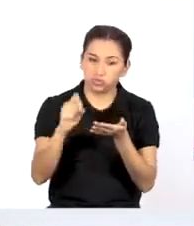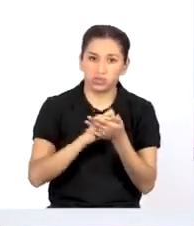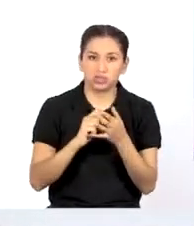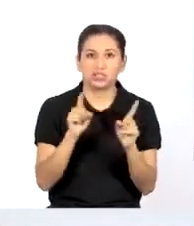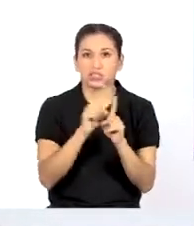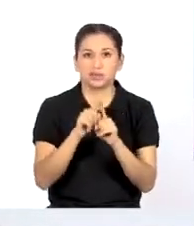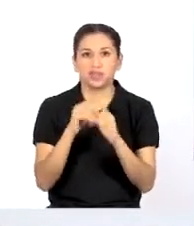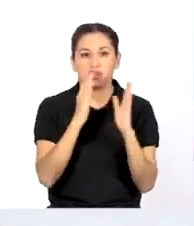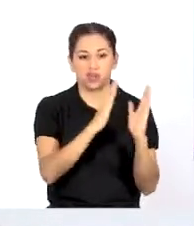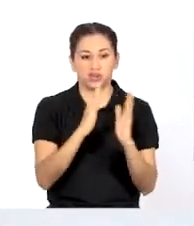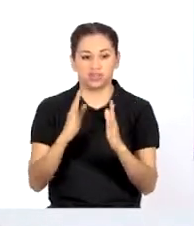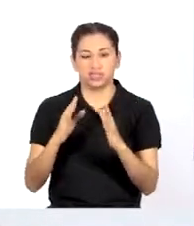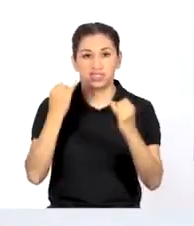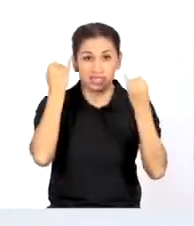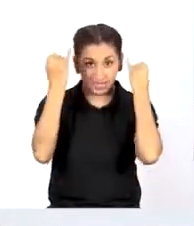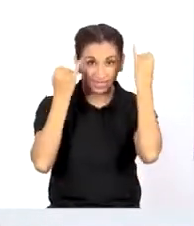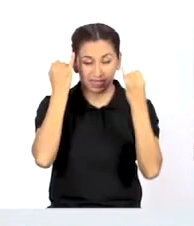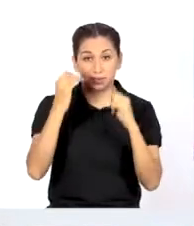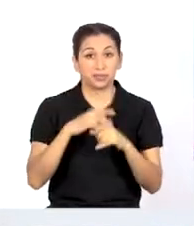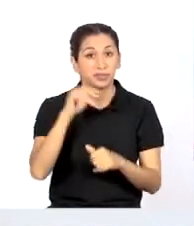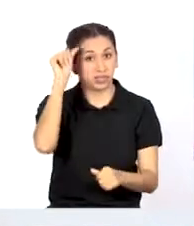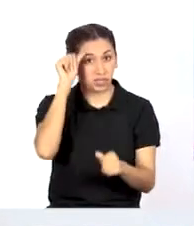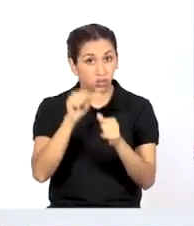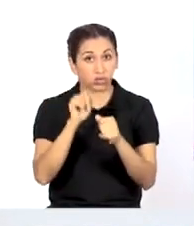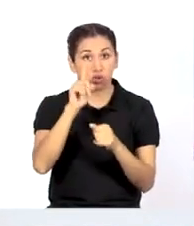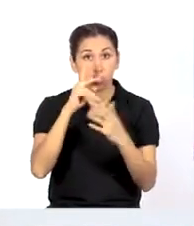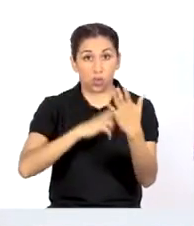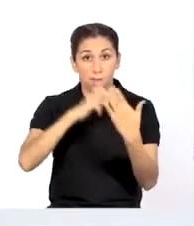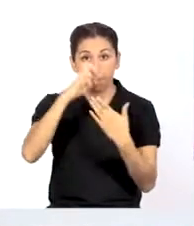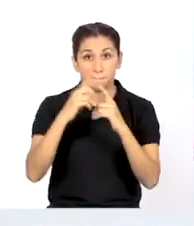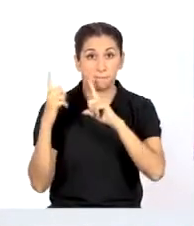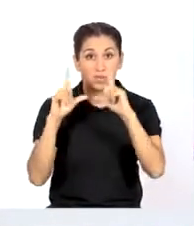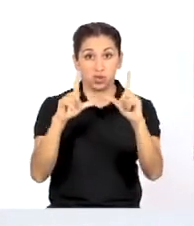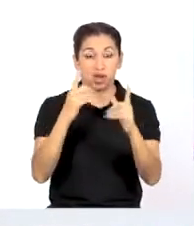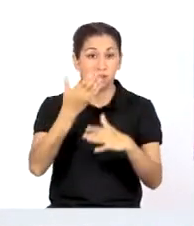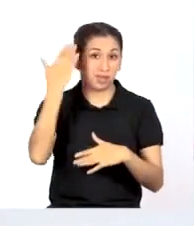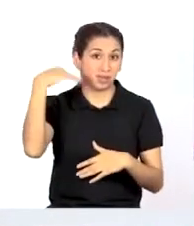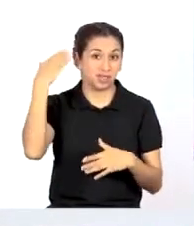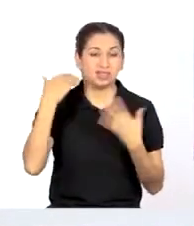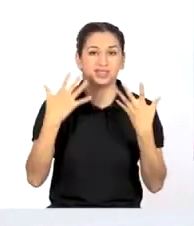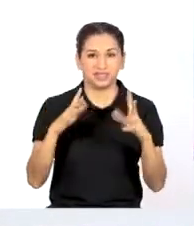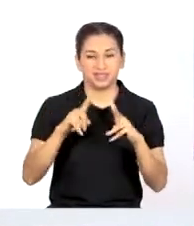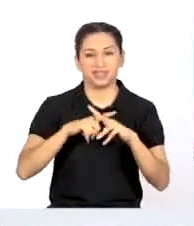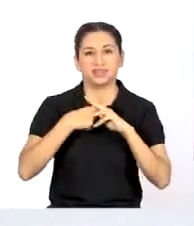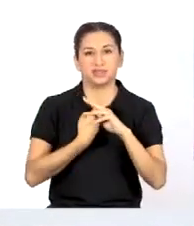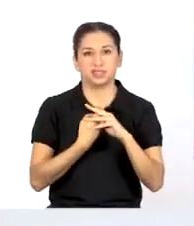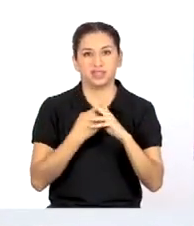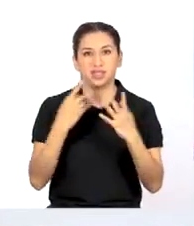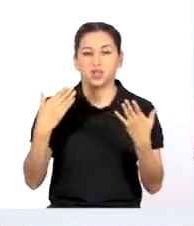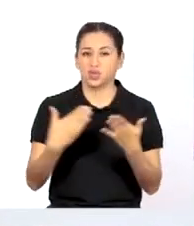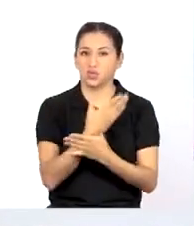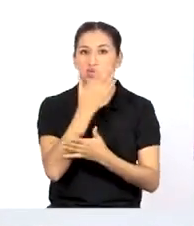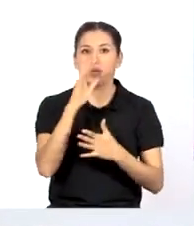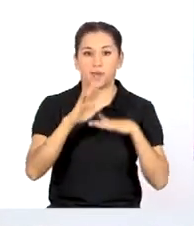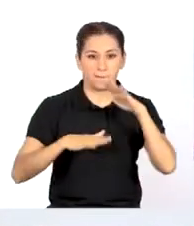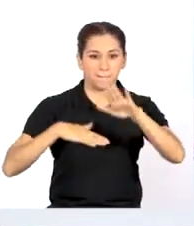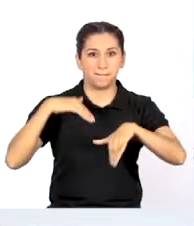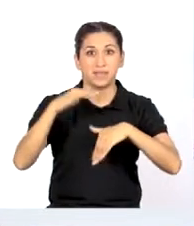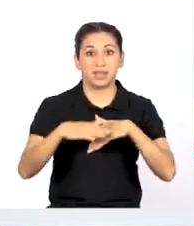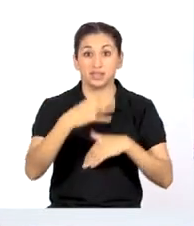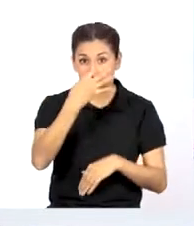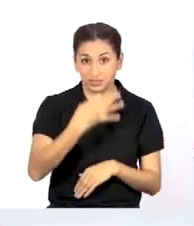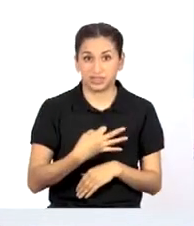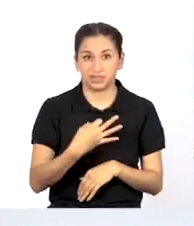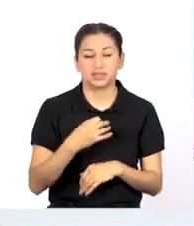organización de ideas. Recuerda que en un programa anterior ya hemos empezado a dar los primeros